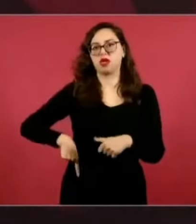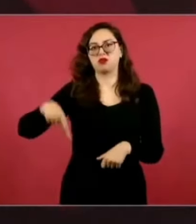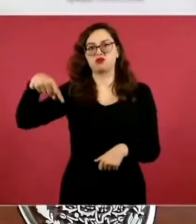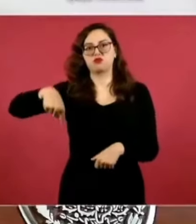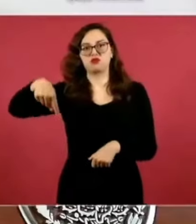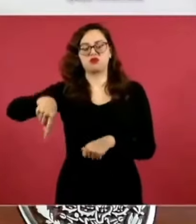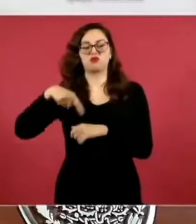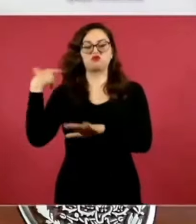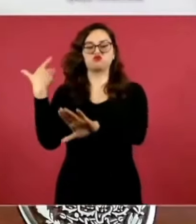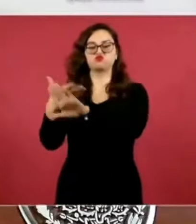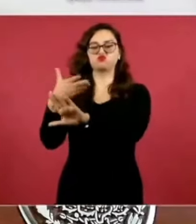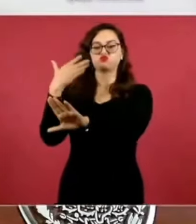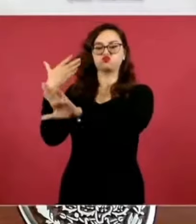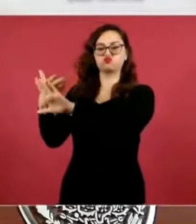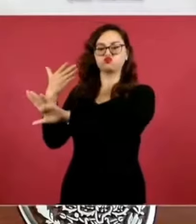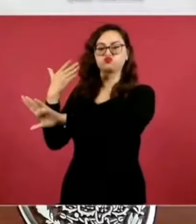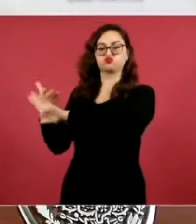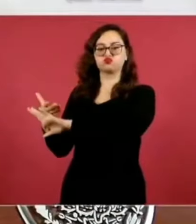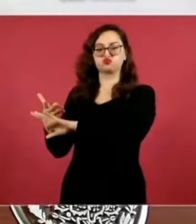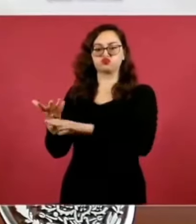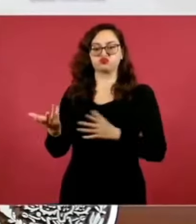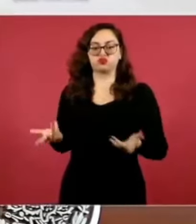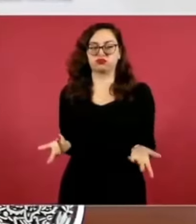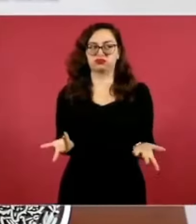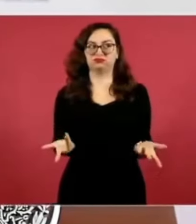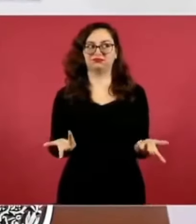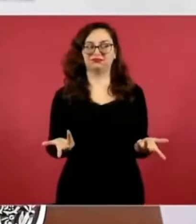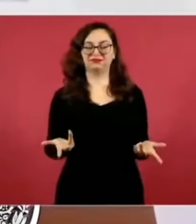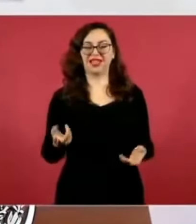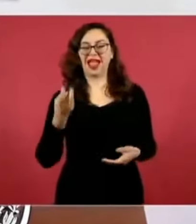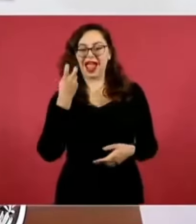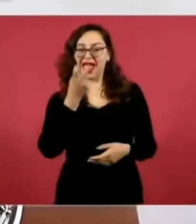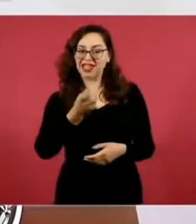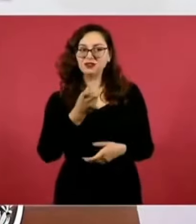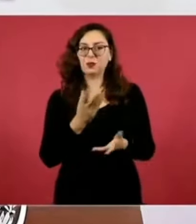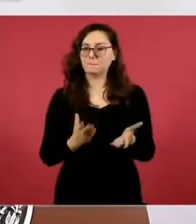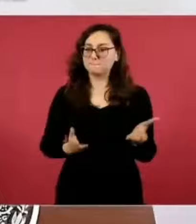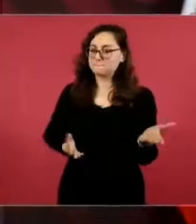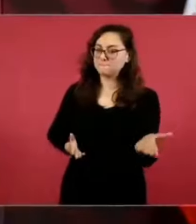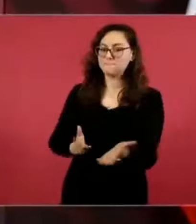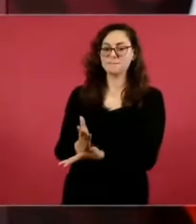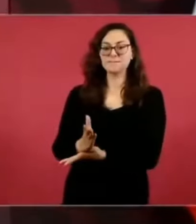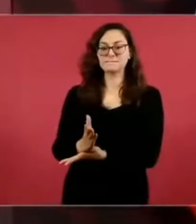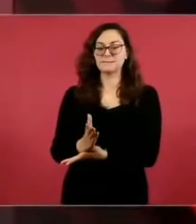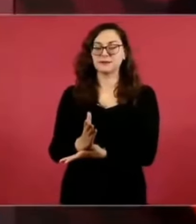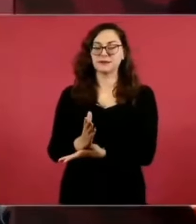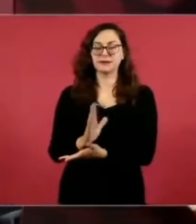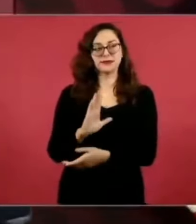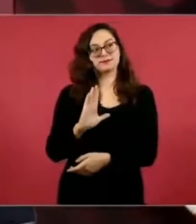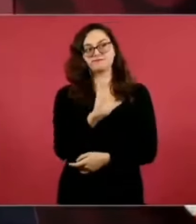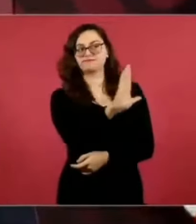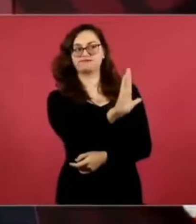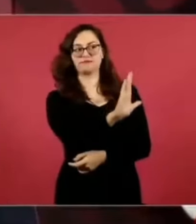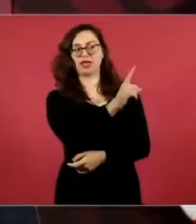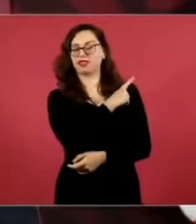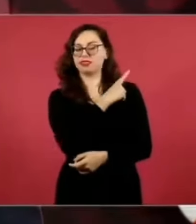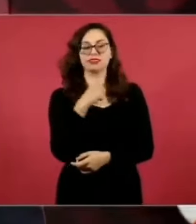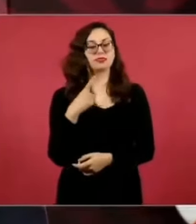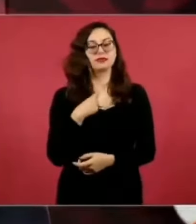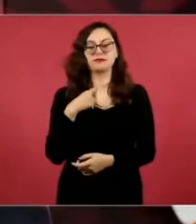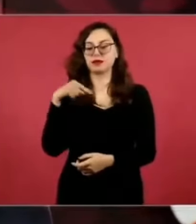asuntos que sólo corresponden a la soberanía